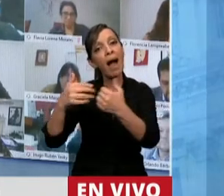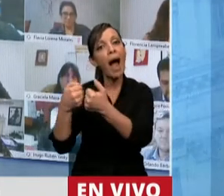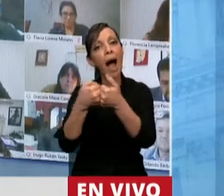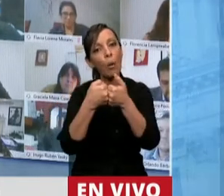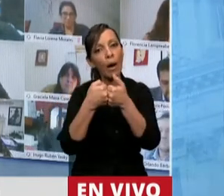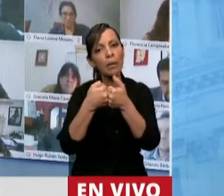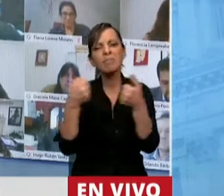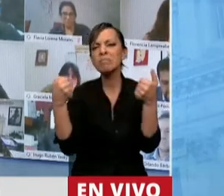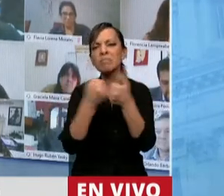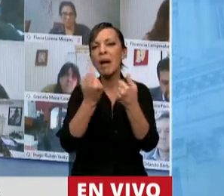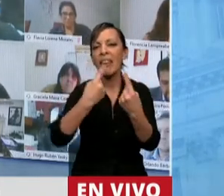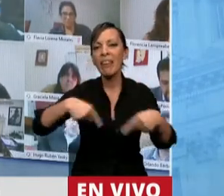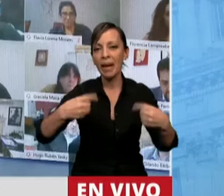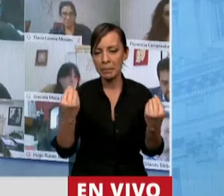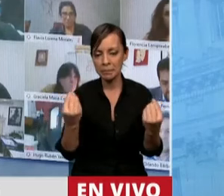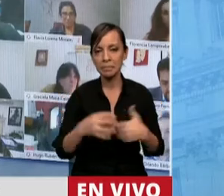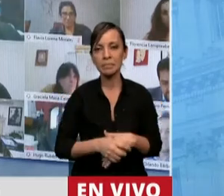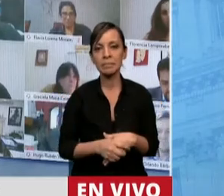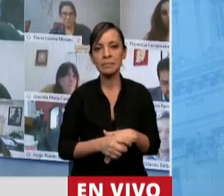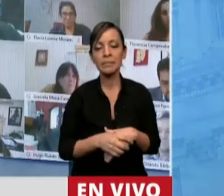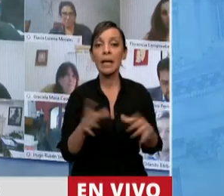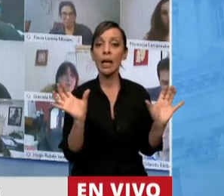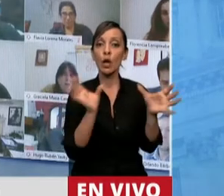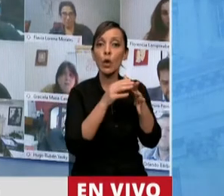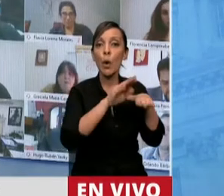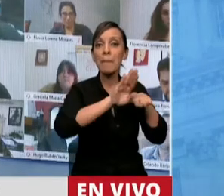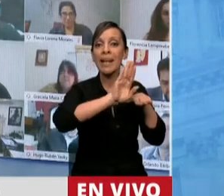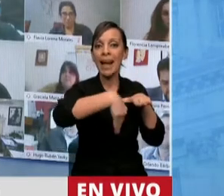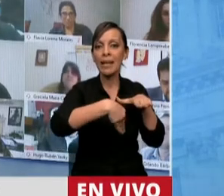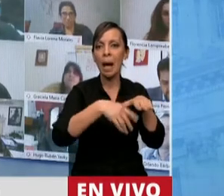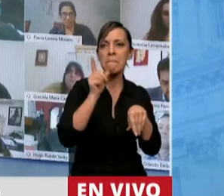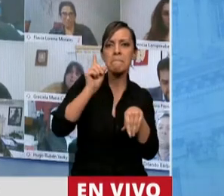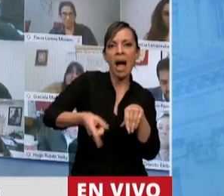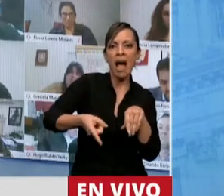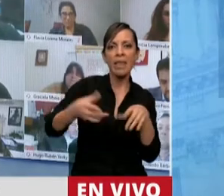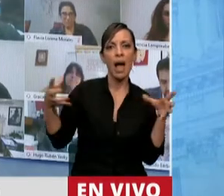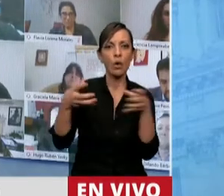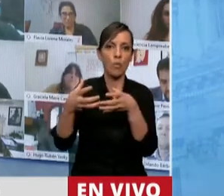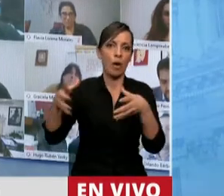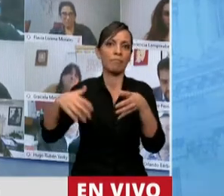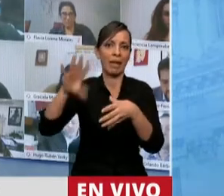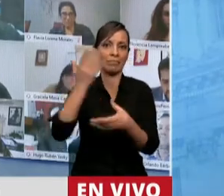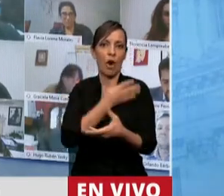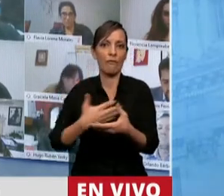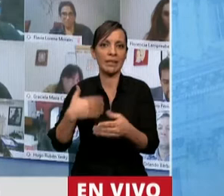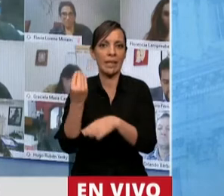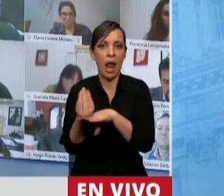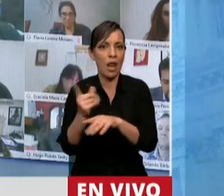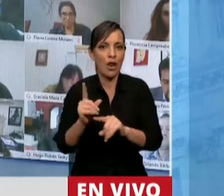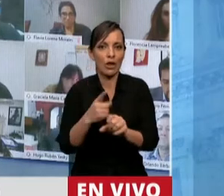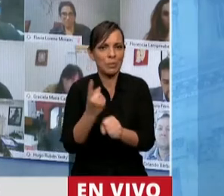decía este acuerdo? Entendiendo que las minorías no le pueden imponer la agenda al oficialismo. Las minorías tenemos